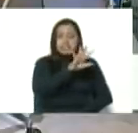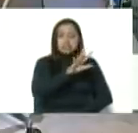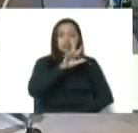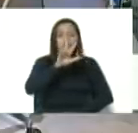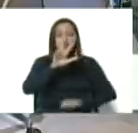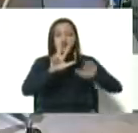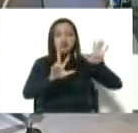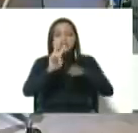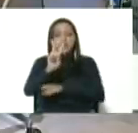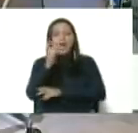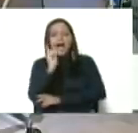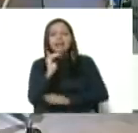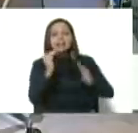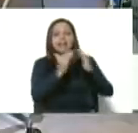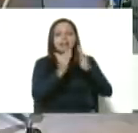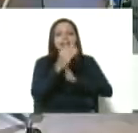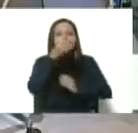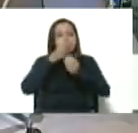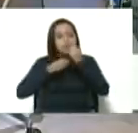casa de alimentación,